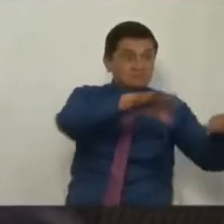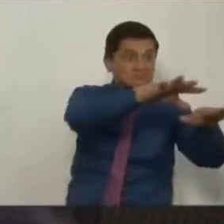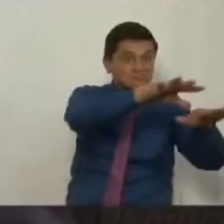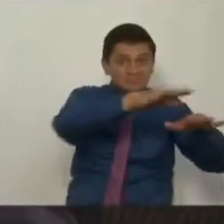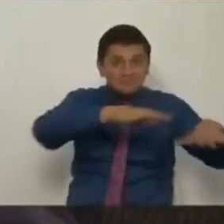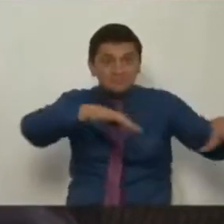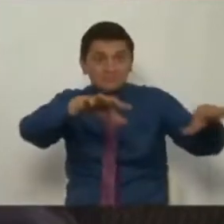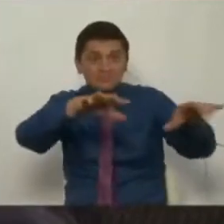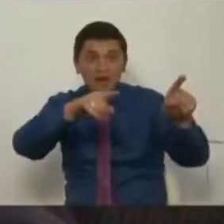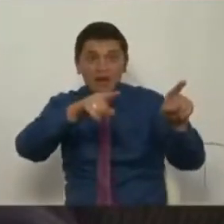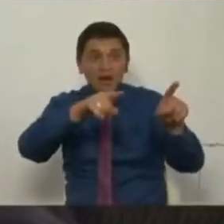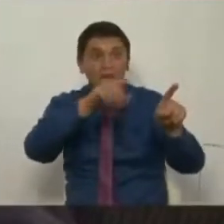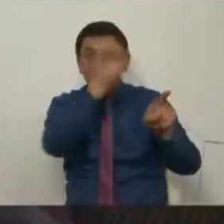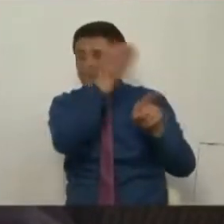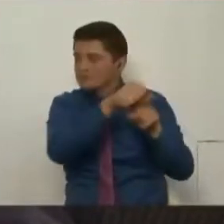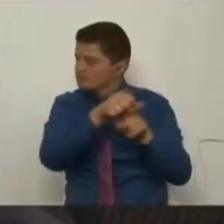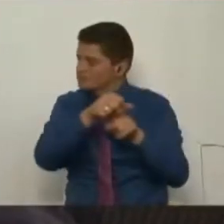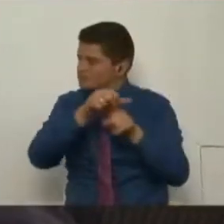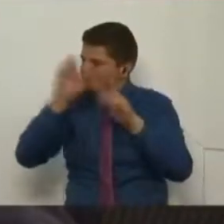ocupó.